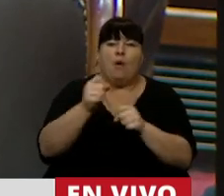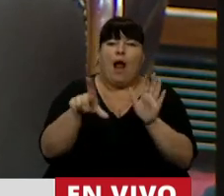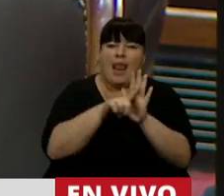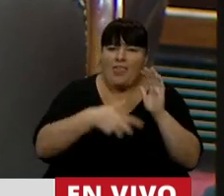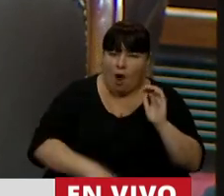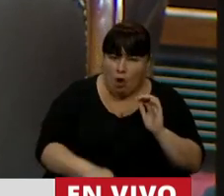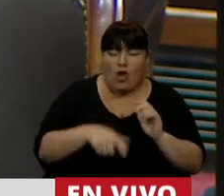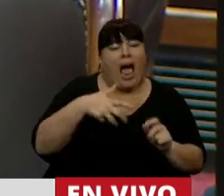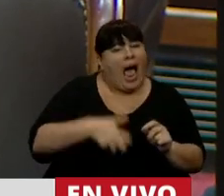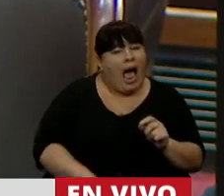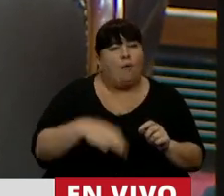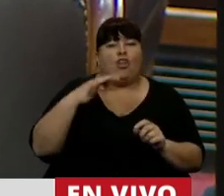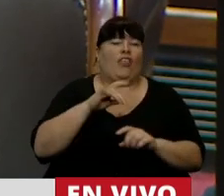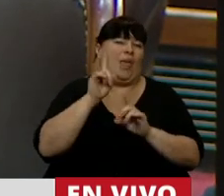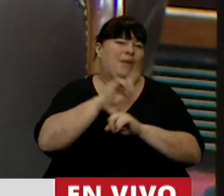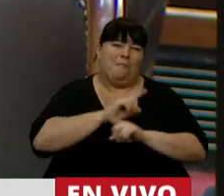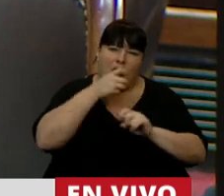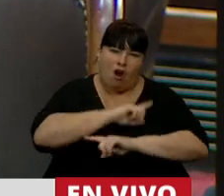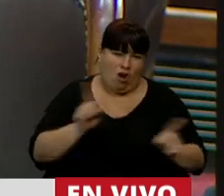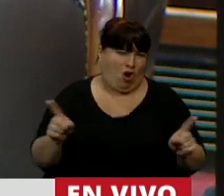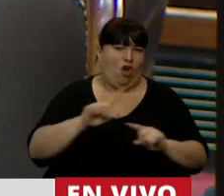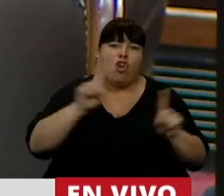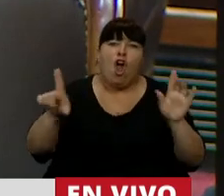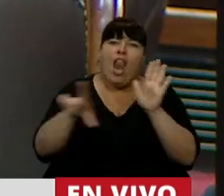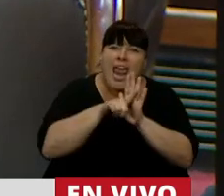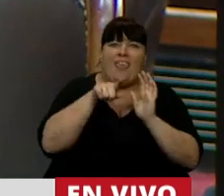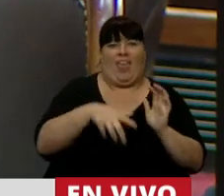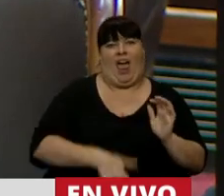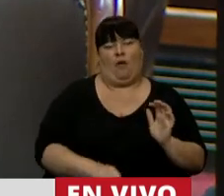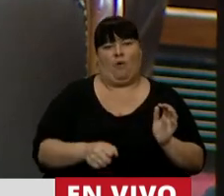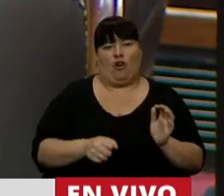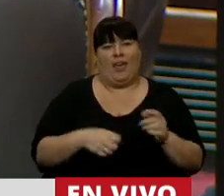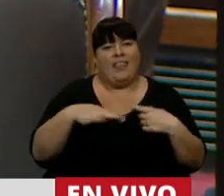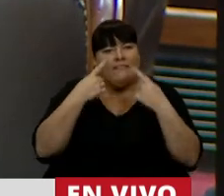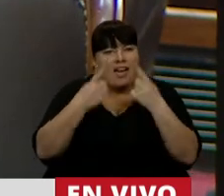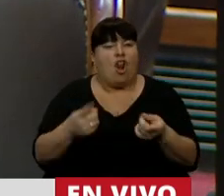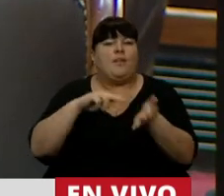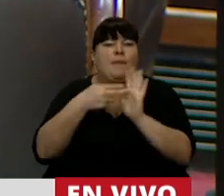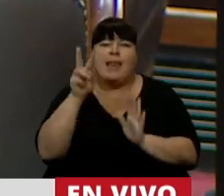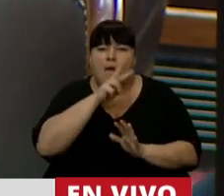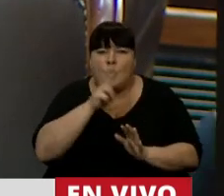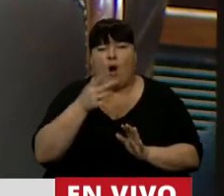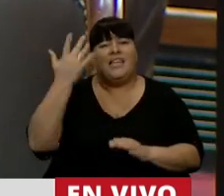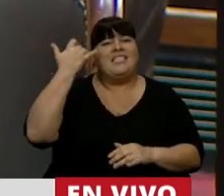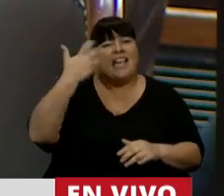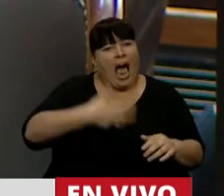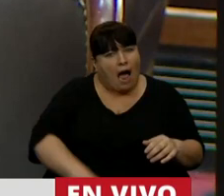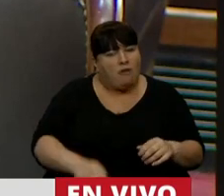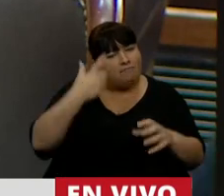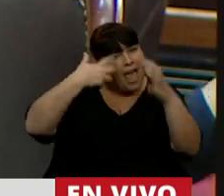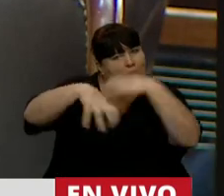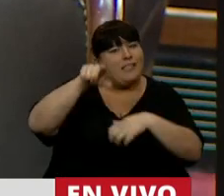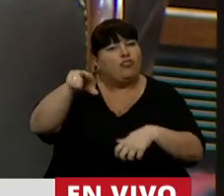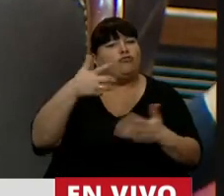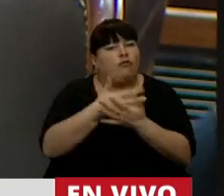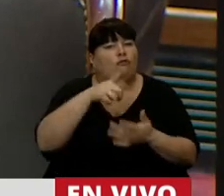El aborto es algo que debemos de evitar, no legalizar. Reconocer el drama de las mujeres que pasaron por un aborto y empatizar